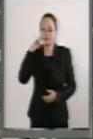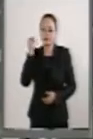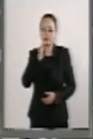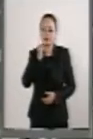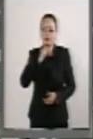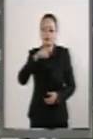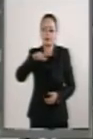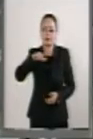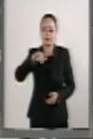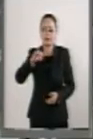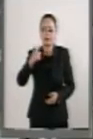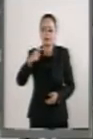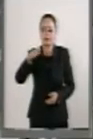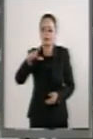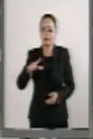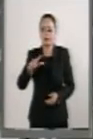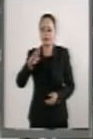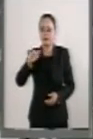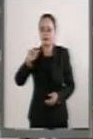Miguel Barbosa.